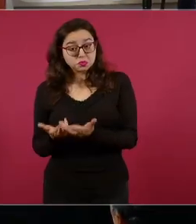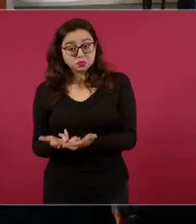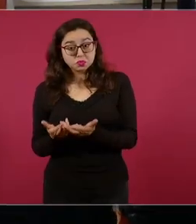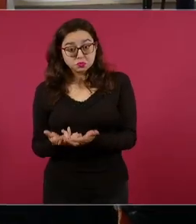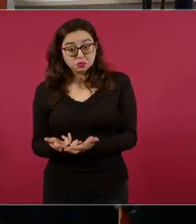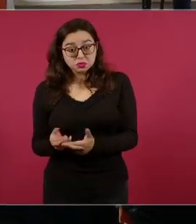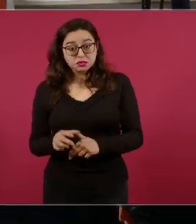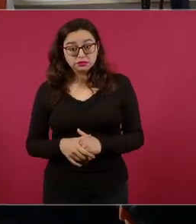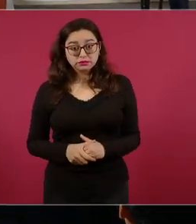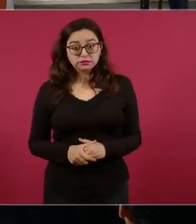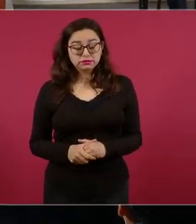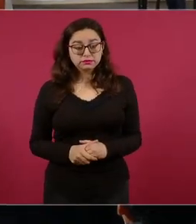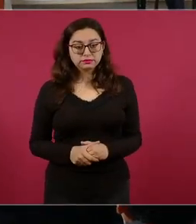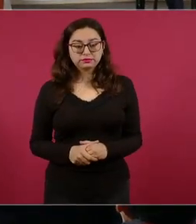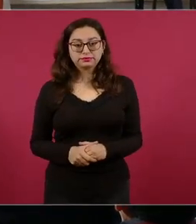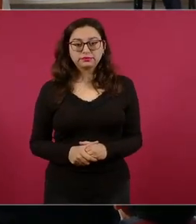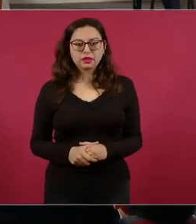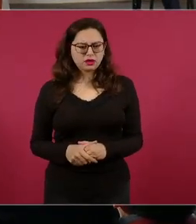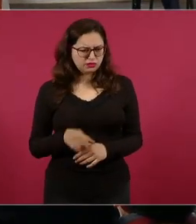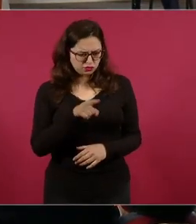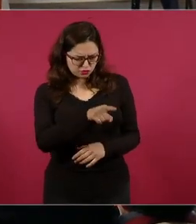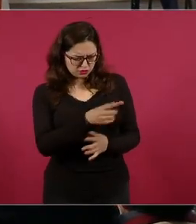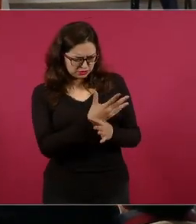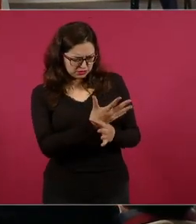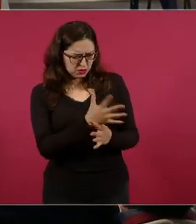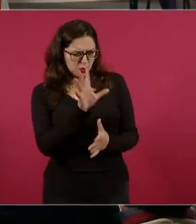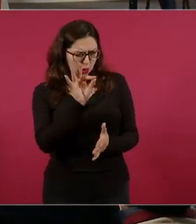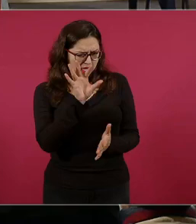Estás hablando de 40 mil millones.